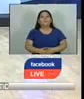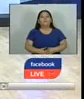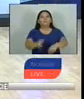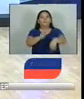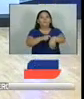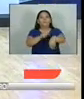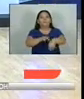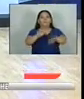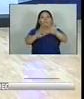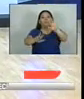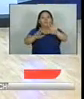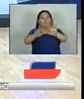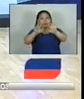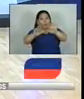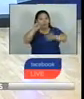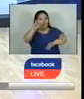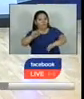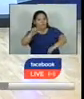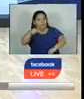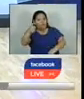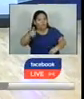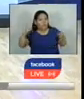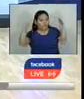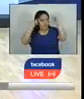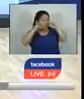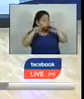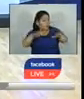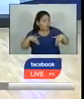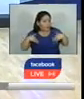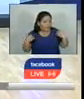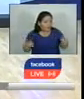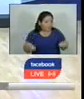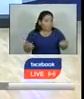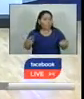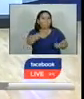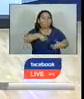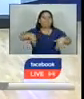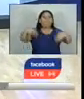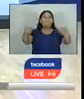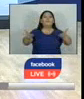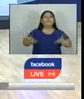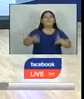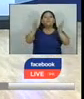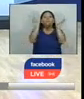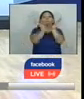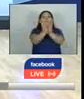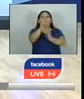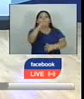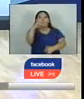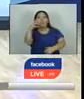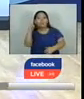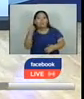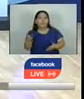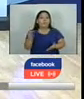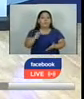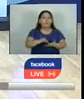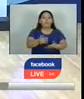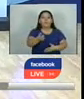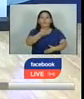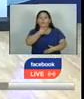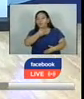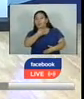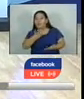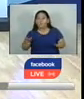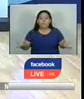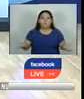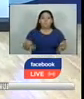Son las 8 con un minuto. Muy buenas noches. ¿Qué tal? ¿Cómo están? Bienvenidos este 10 de mayo a una nueva emisión estelar